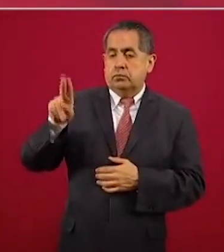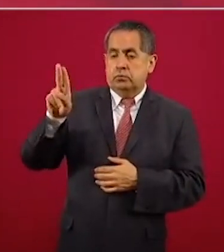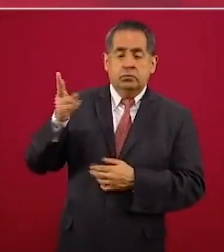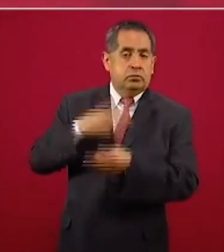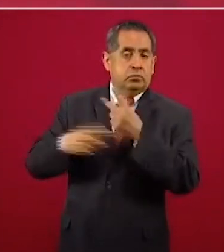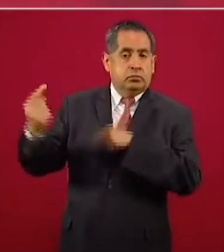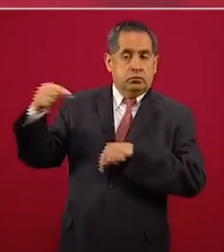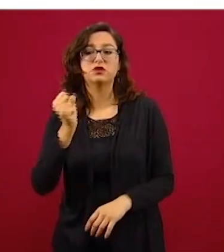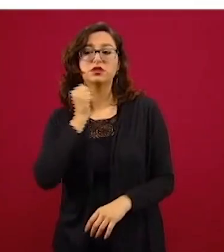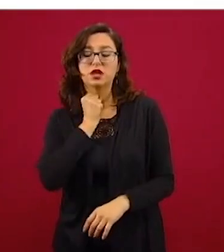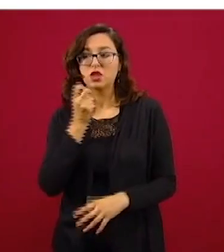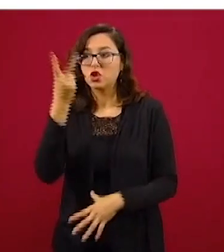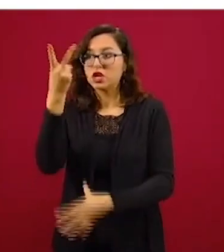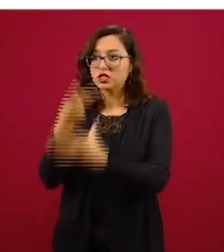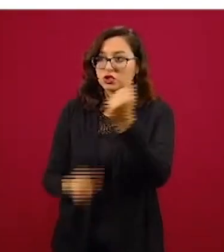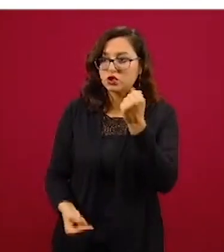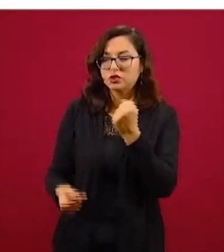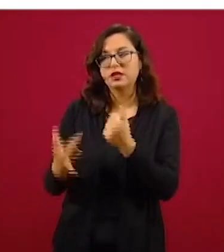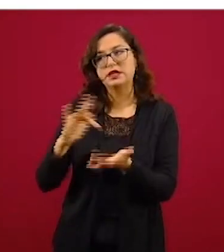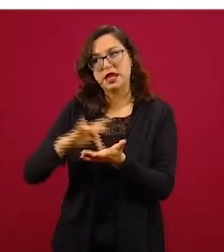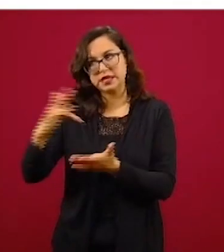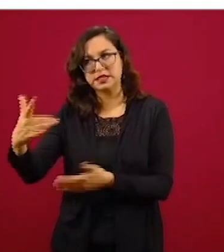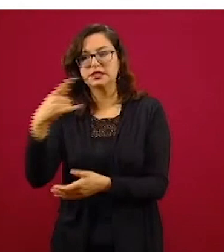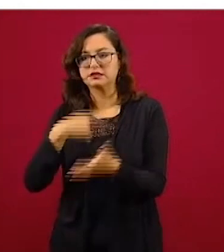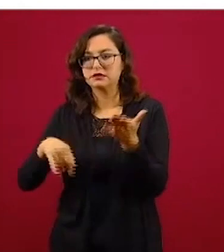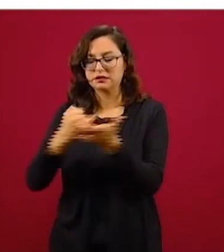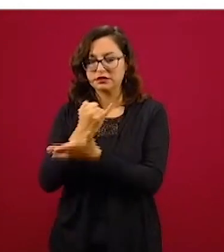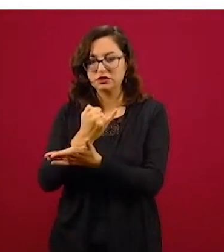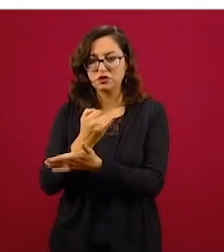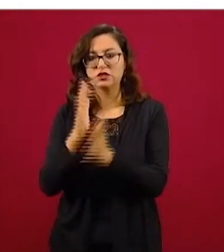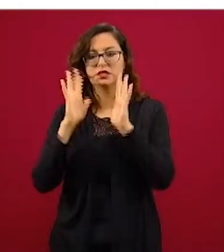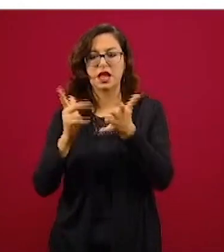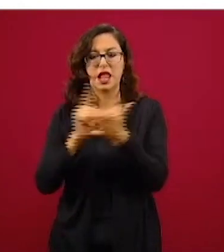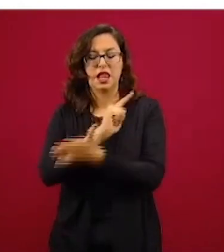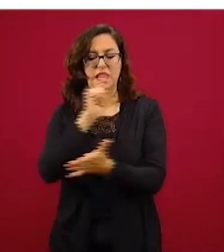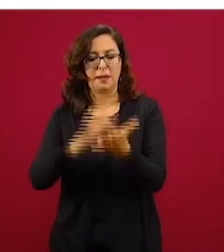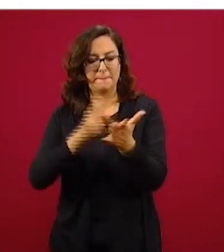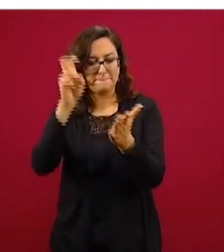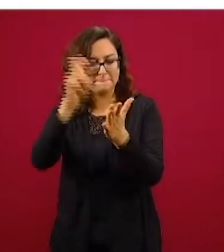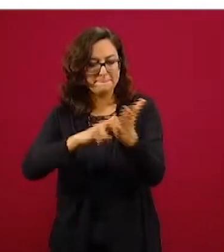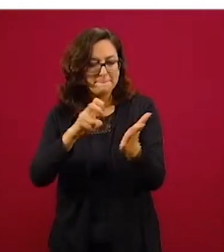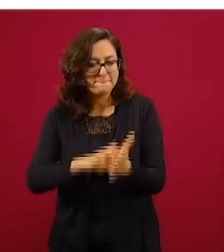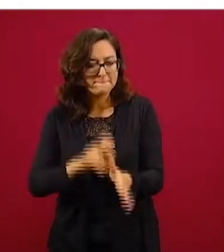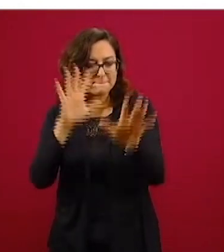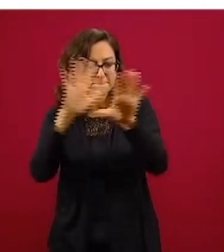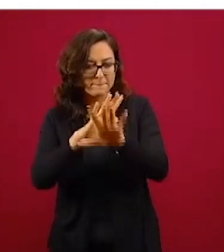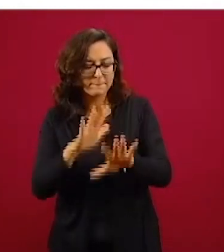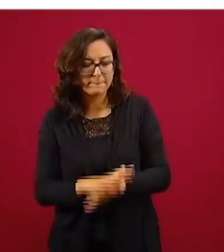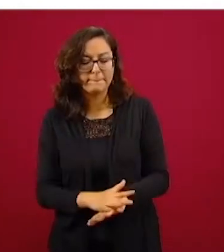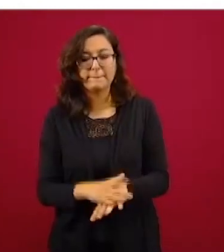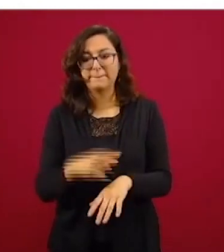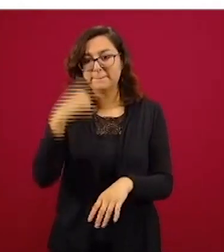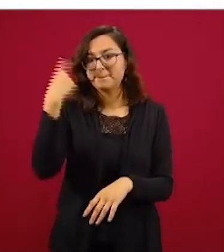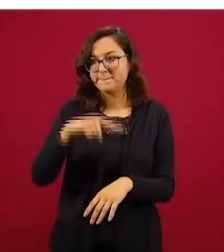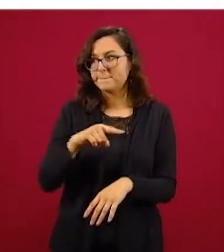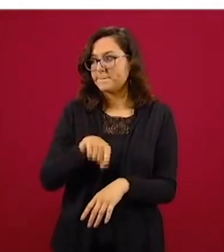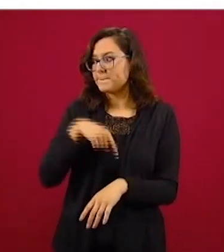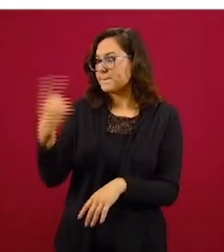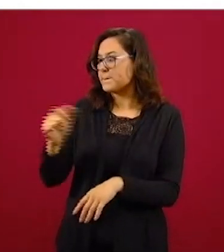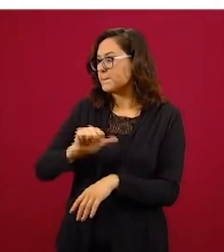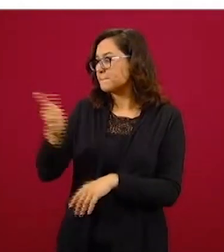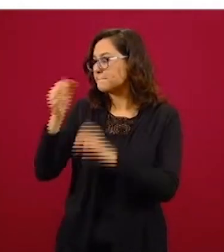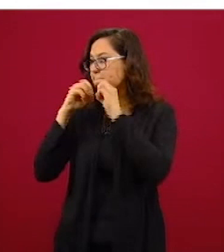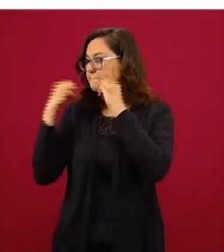ayudando. Para cumplir con el compromiso, la UNOPS contempla dos componentes, gestión de la compra